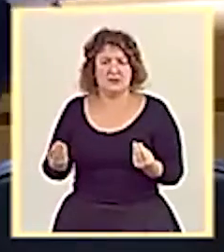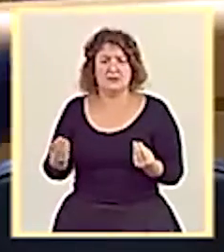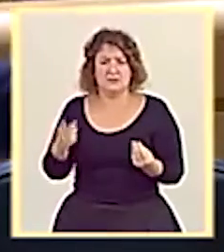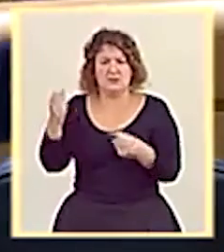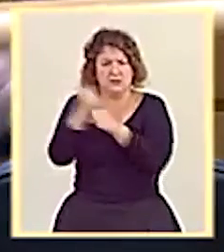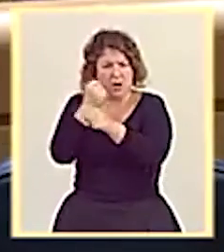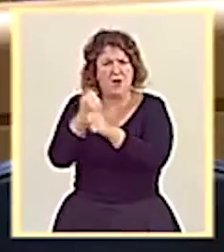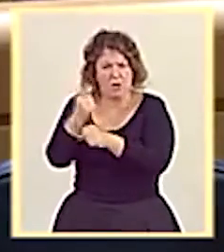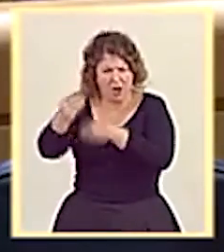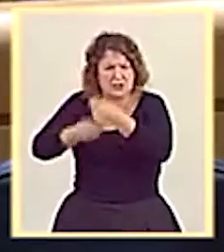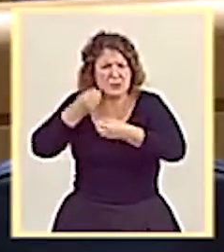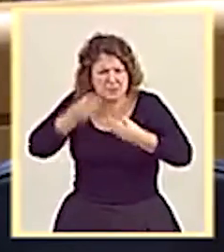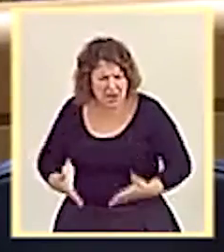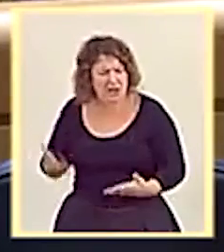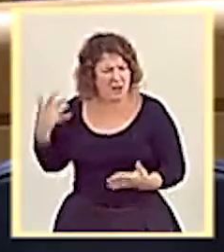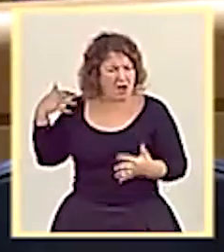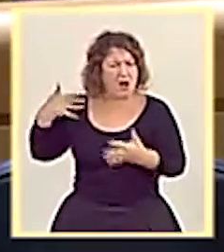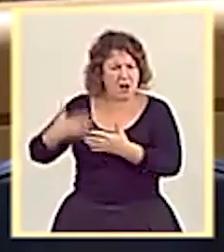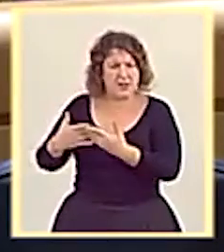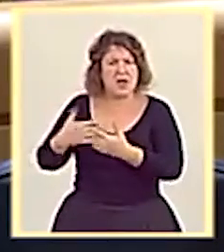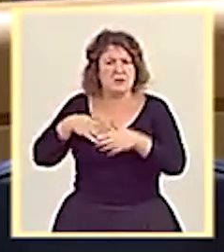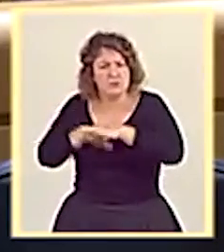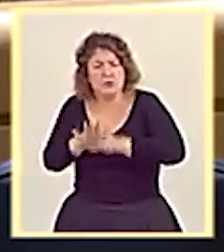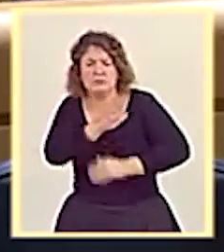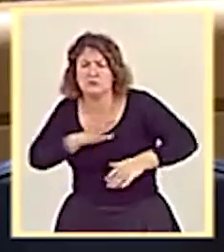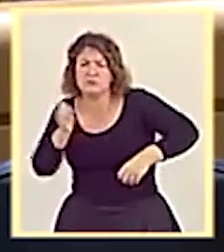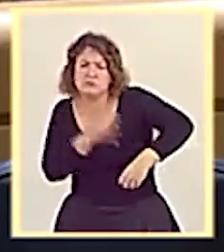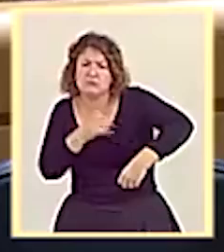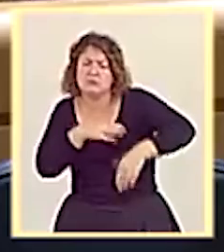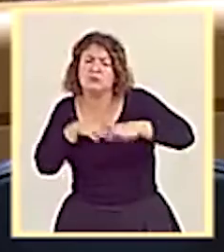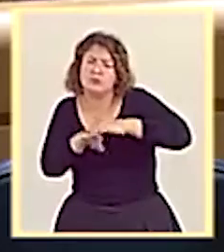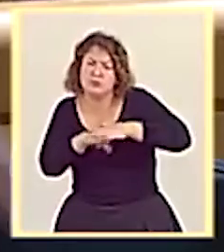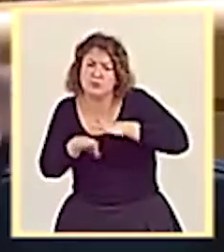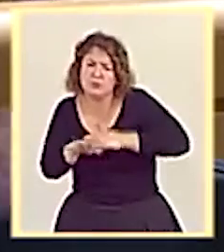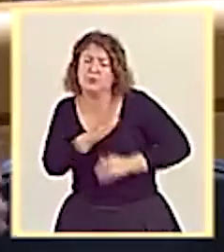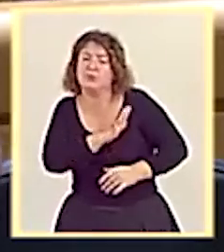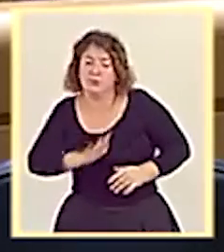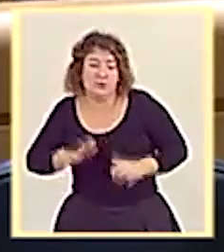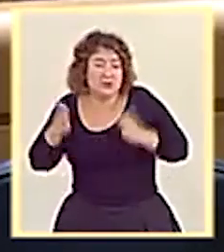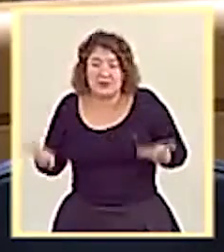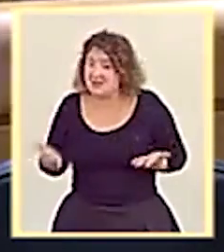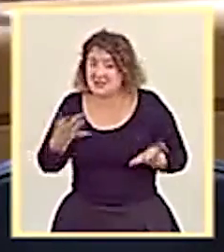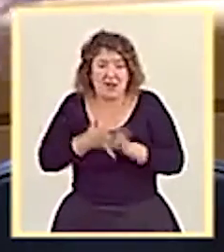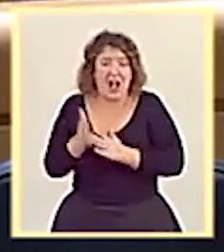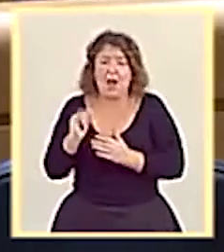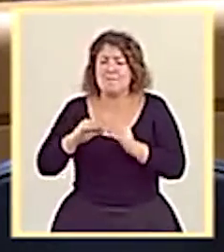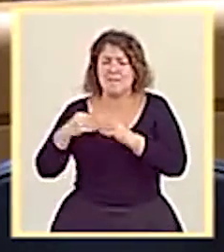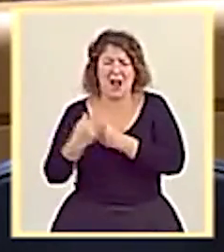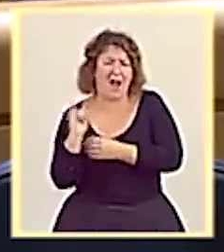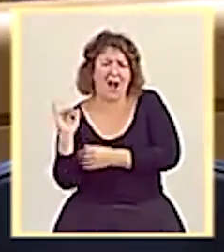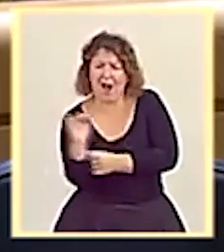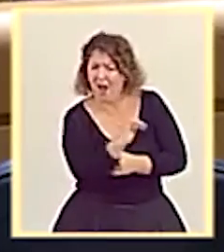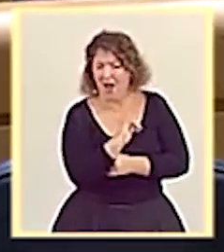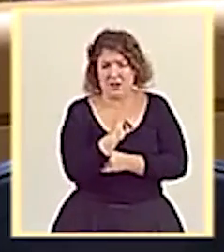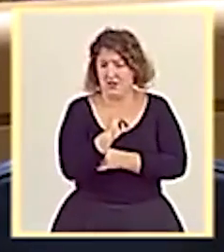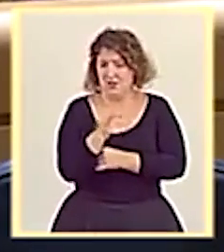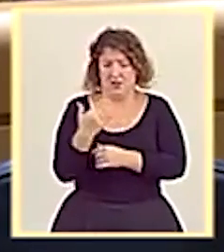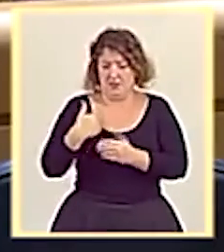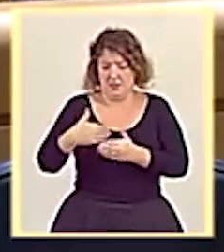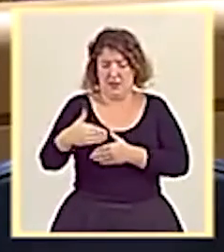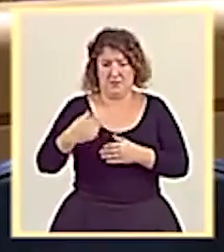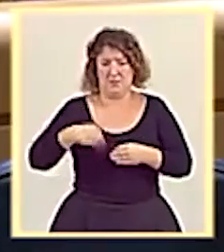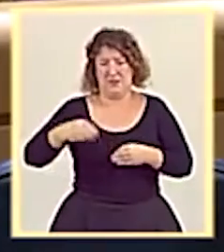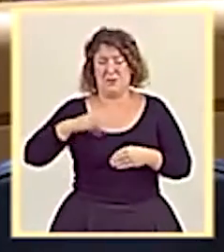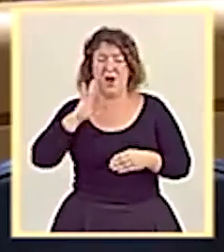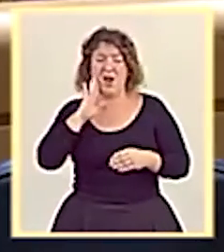ya han hecho y bien hecho, además, han hecho, de aprovisionarse de aquello que necesitamos. Por tanto, en estos momentos hay de todo y en breve se adjudicará este acuerdo